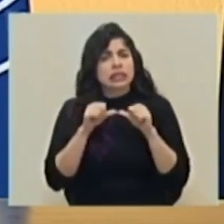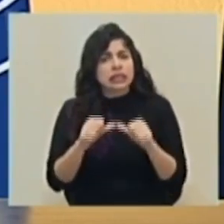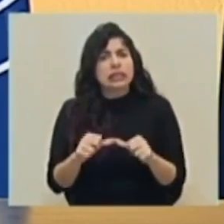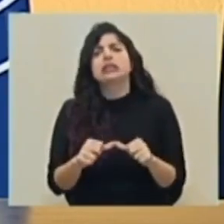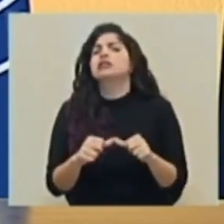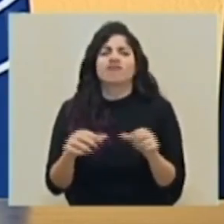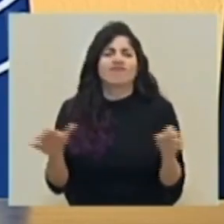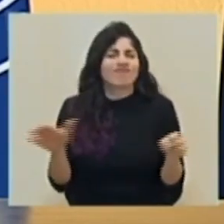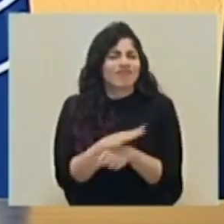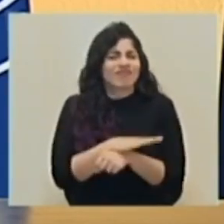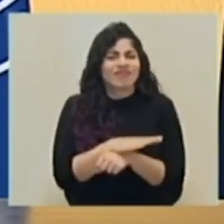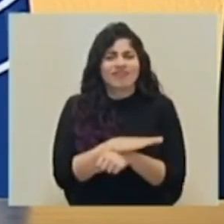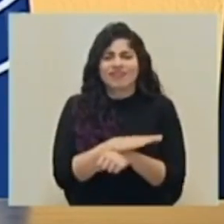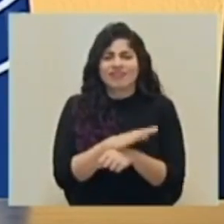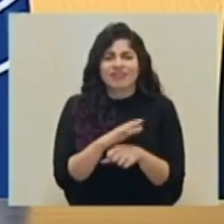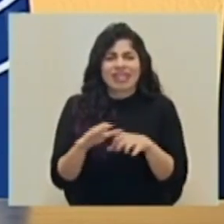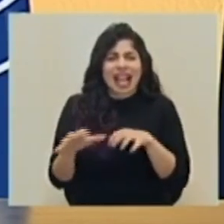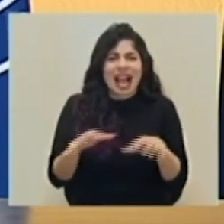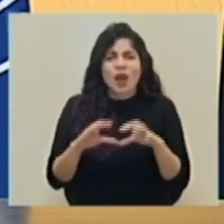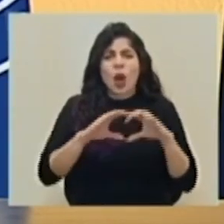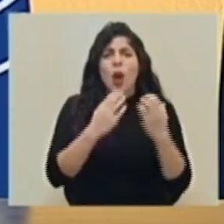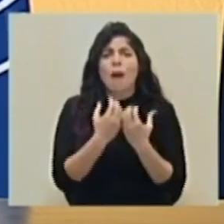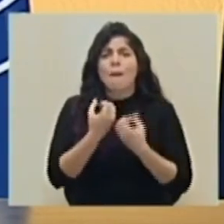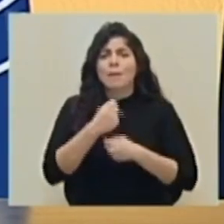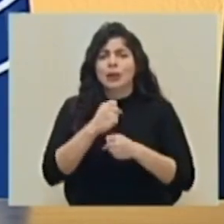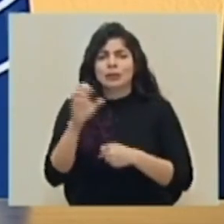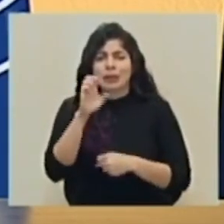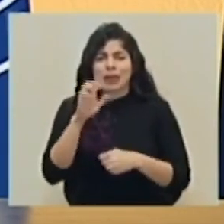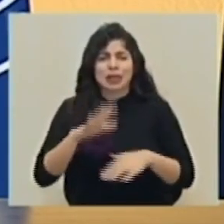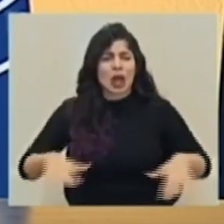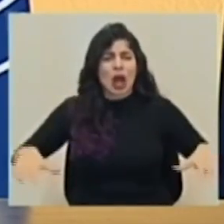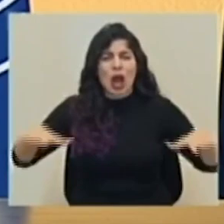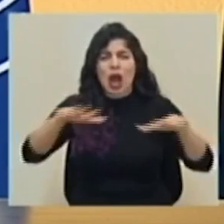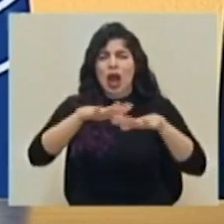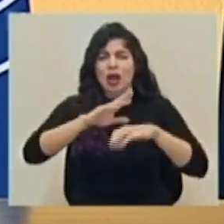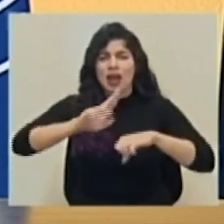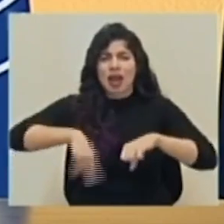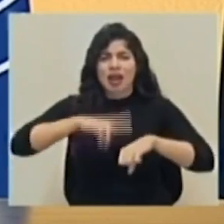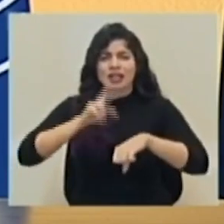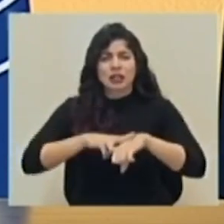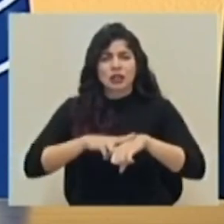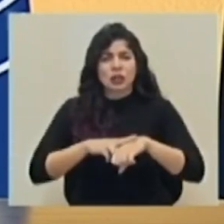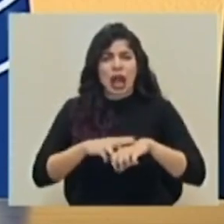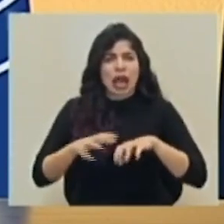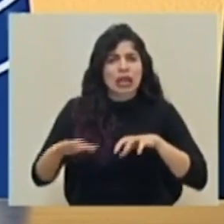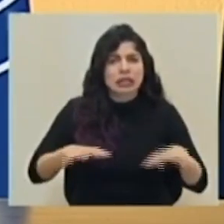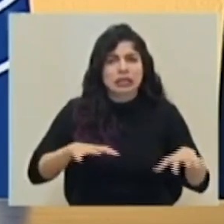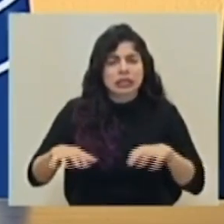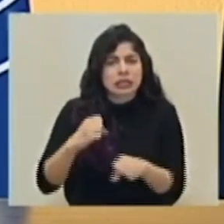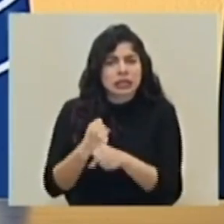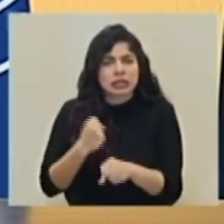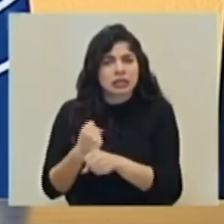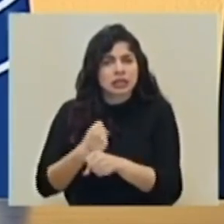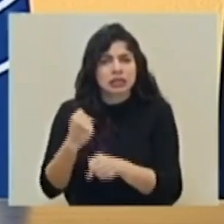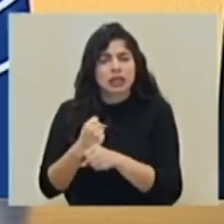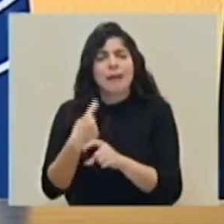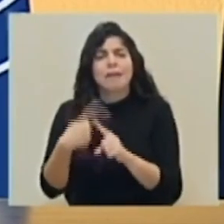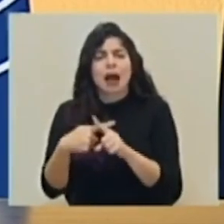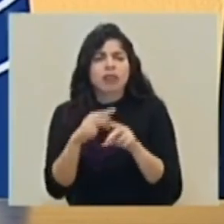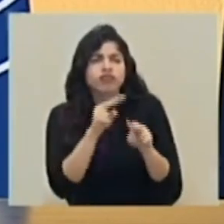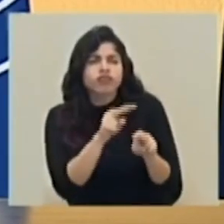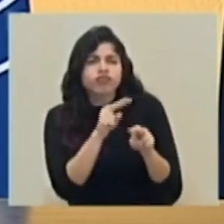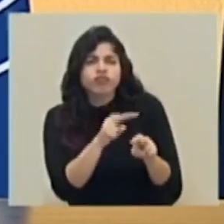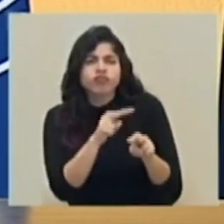activación total, prácticamente, de todos los comités municipales de emergencia a nivel nacional y damos seguimiento a las